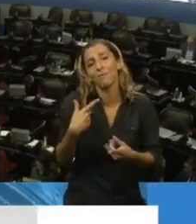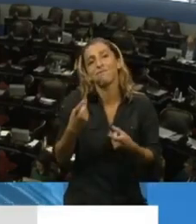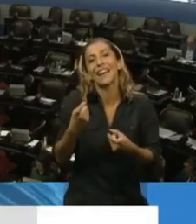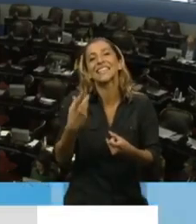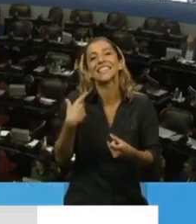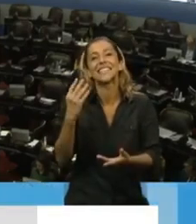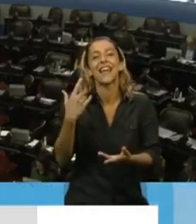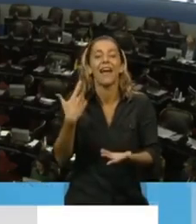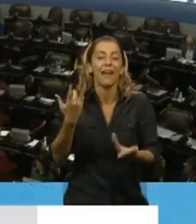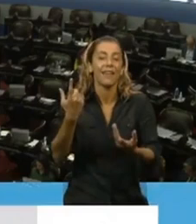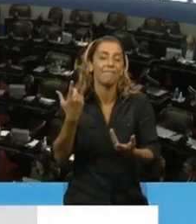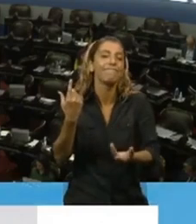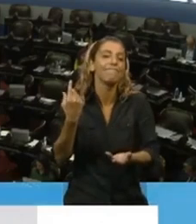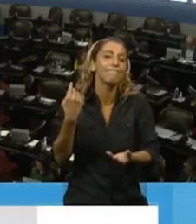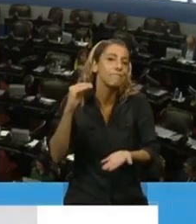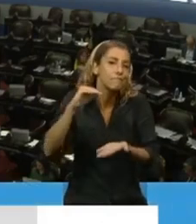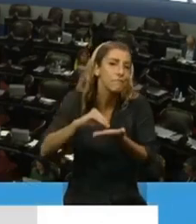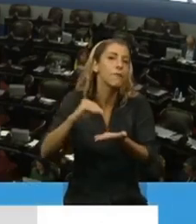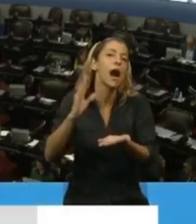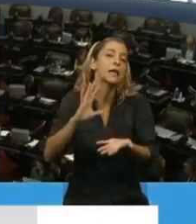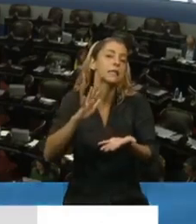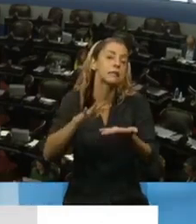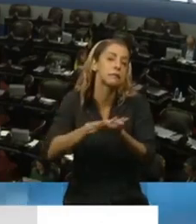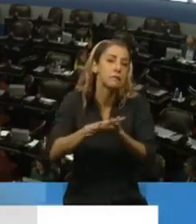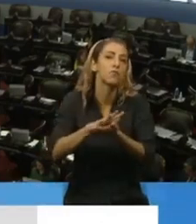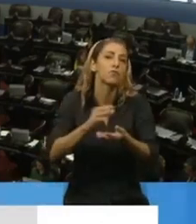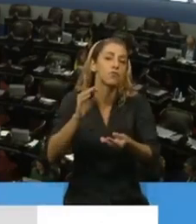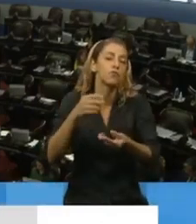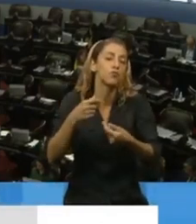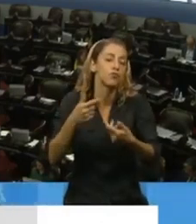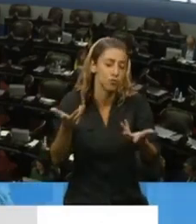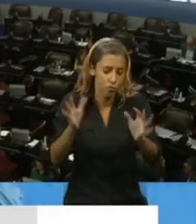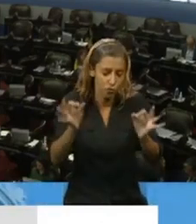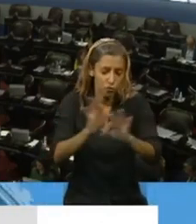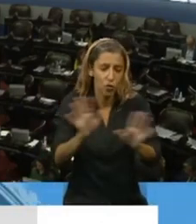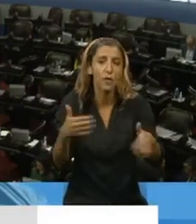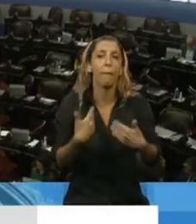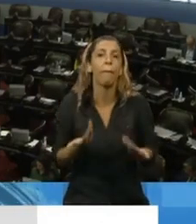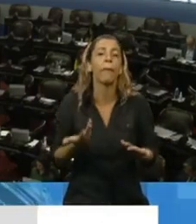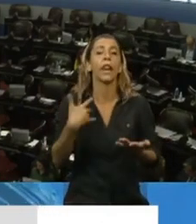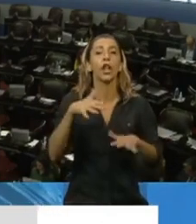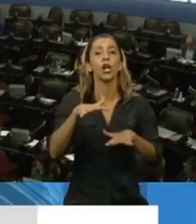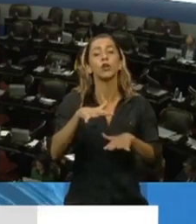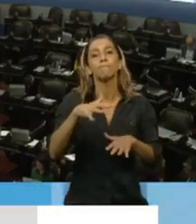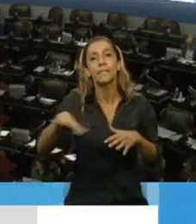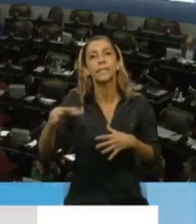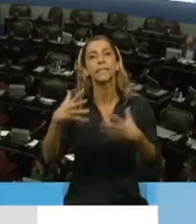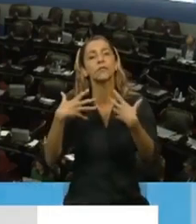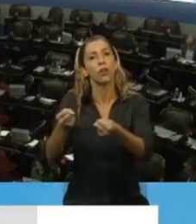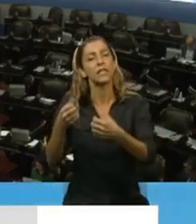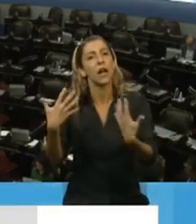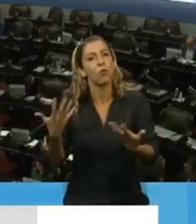que nadie está expuesto de la manera que está el sector de salud a la posibilidad de